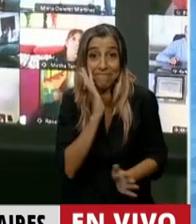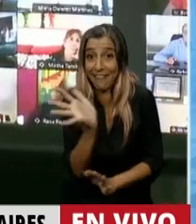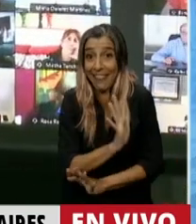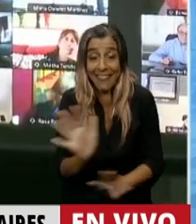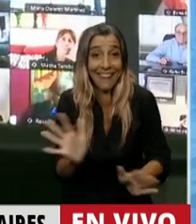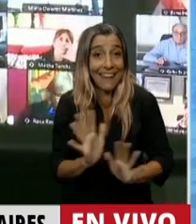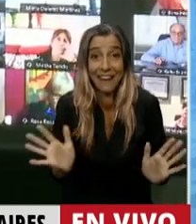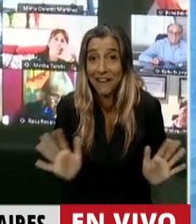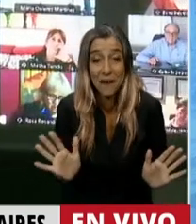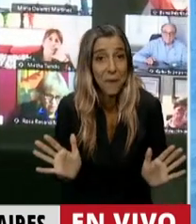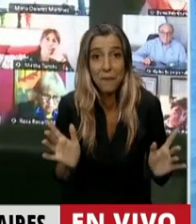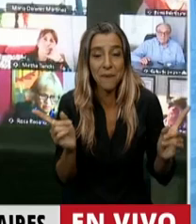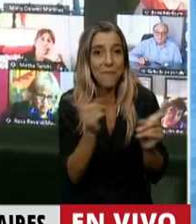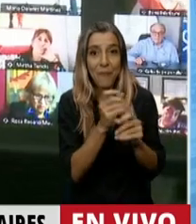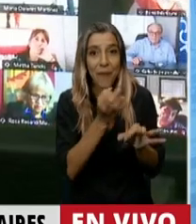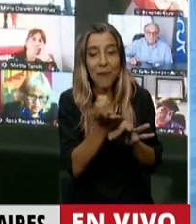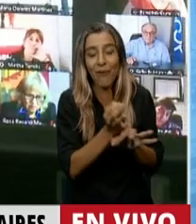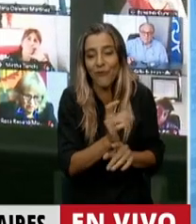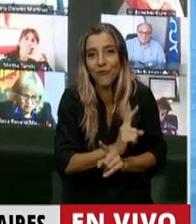Claramente no es un problema de educación.